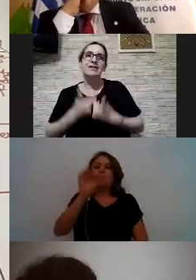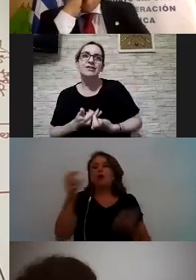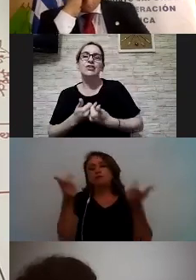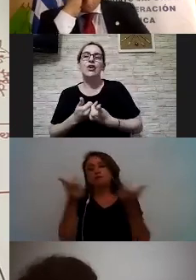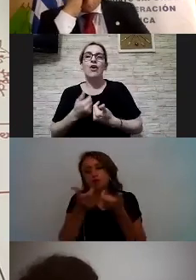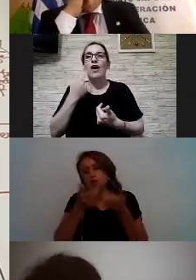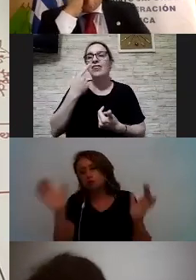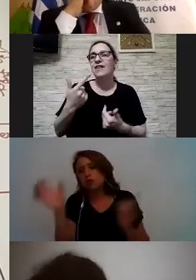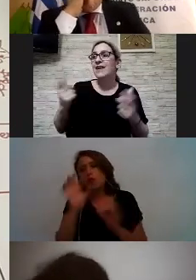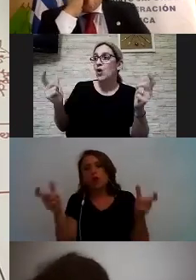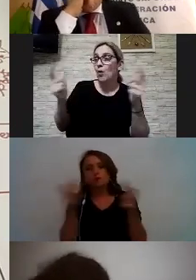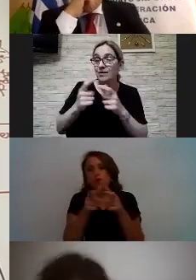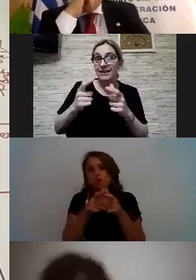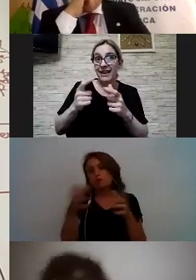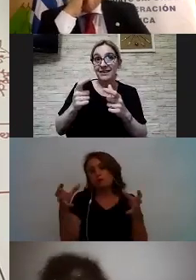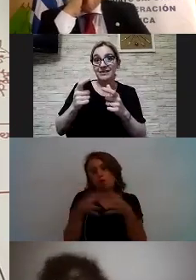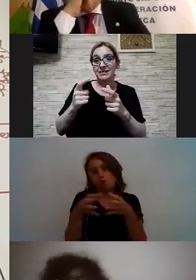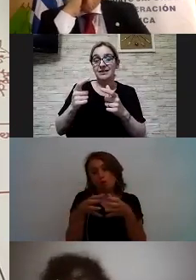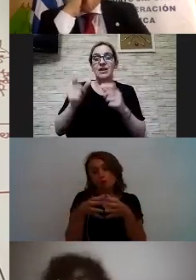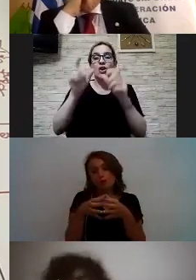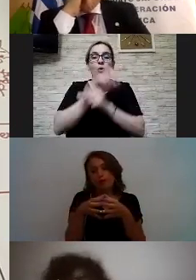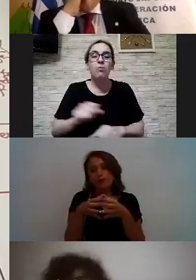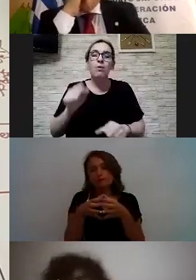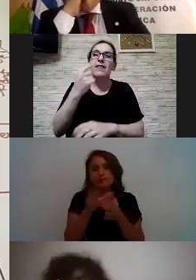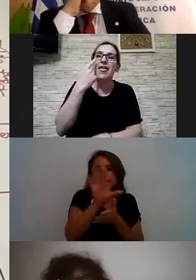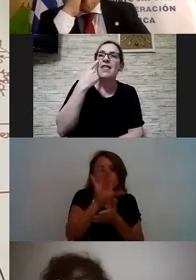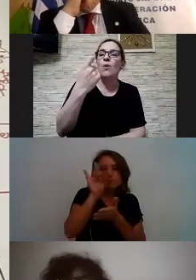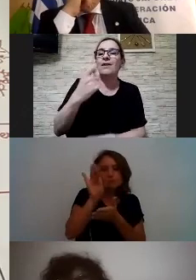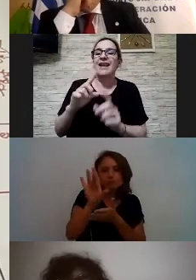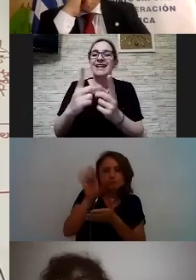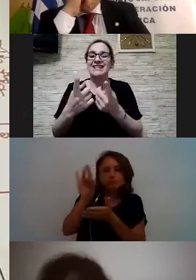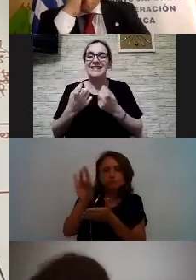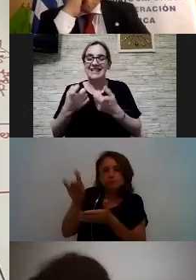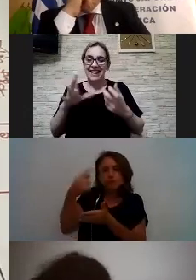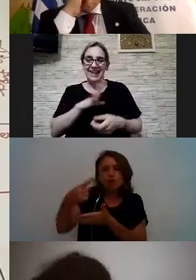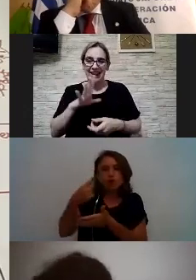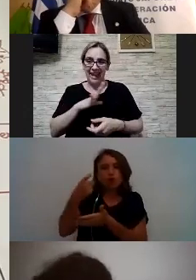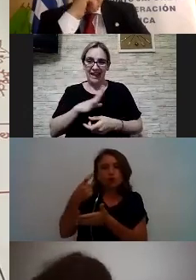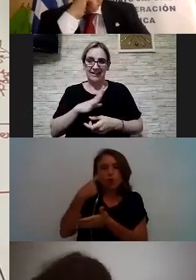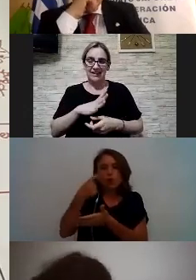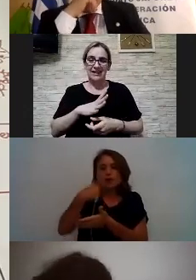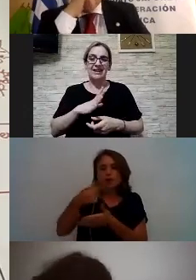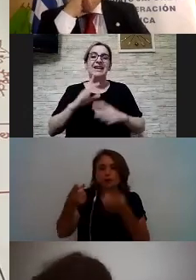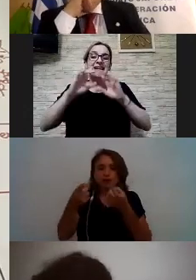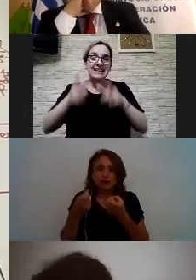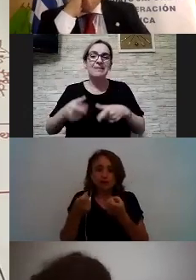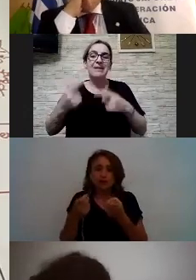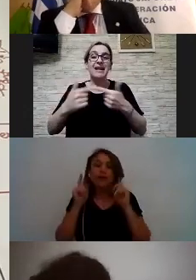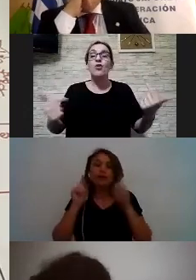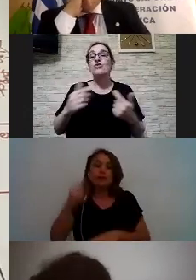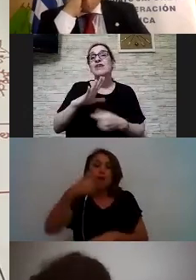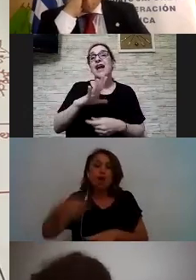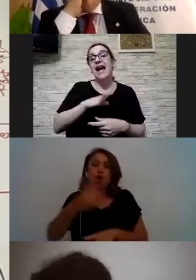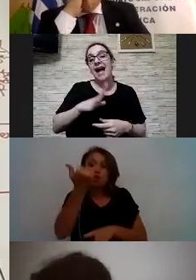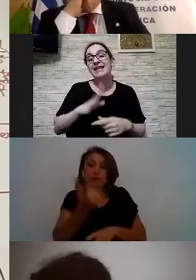de la comunidad poder detectar las necesidades que hay y también los recursos para poder